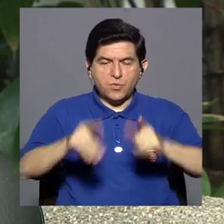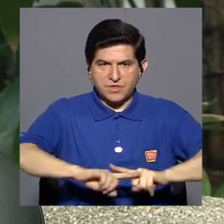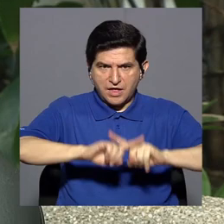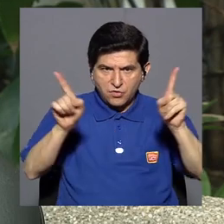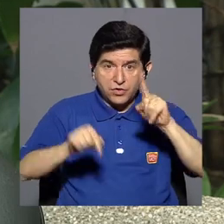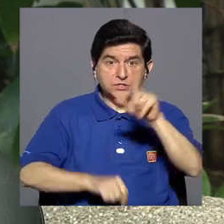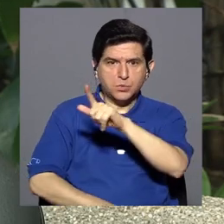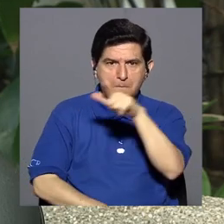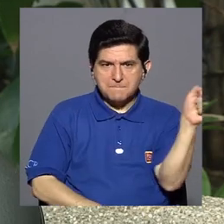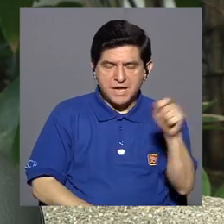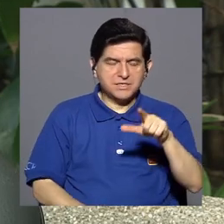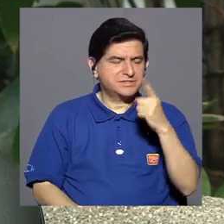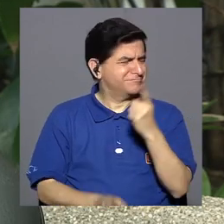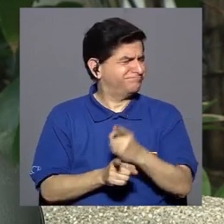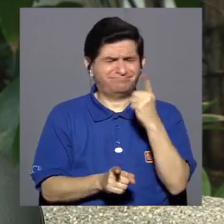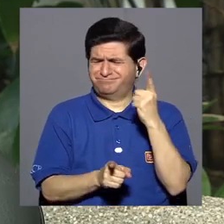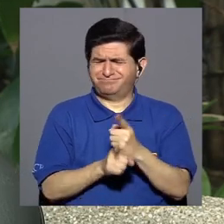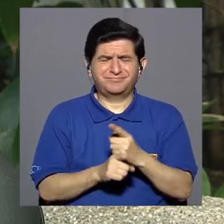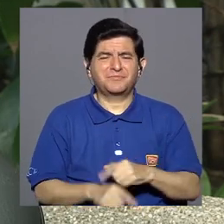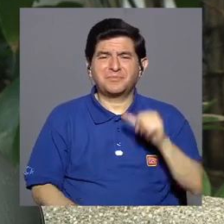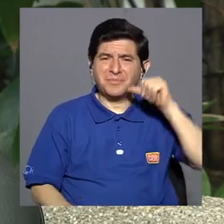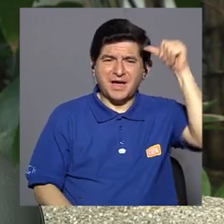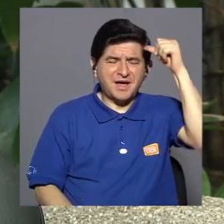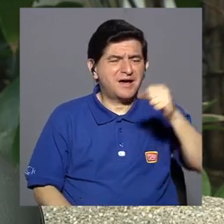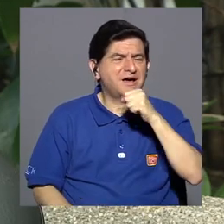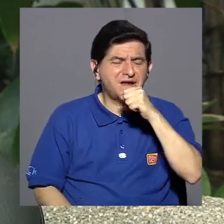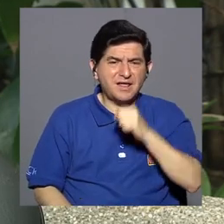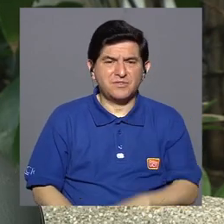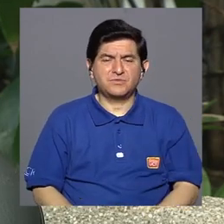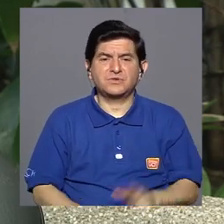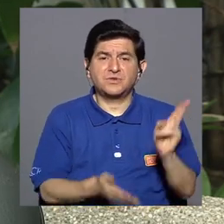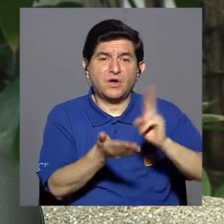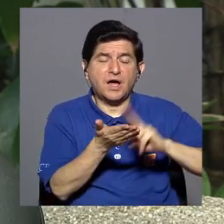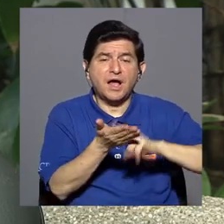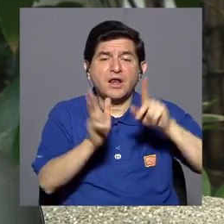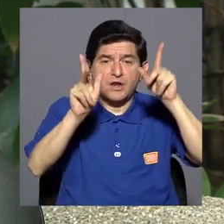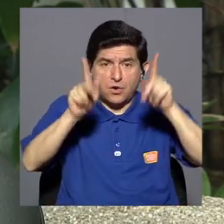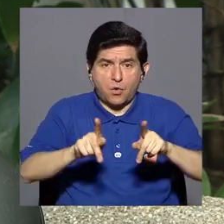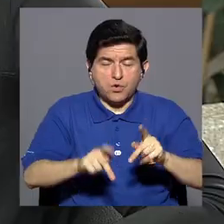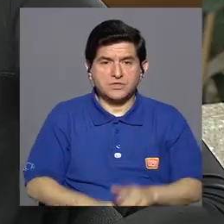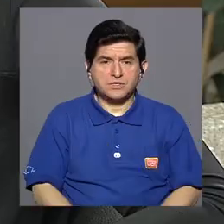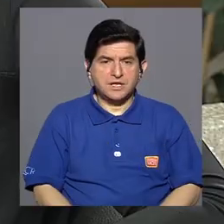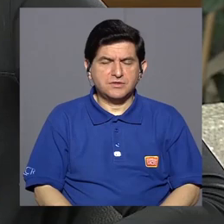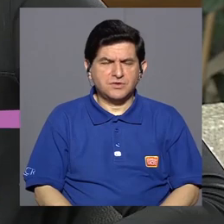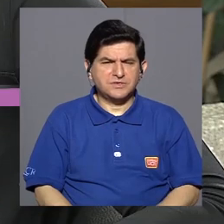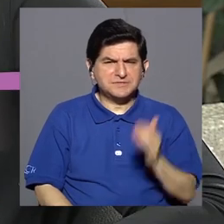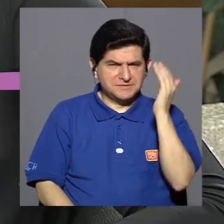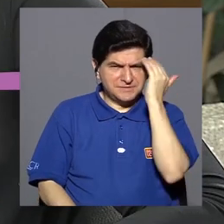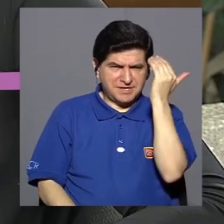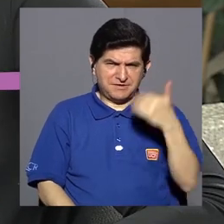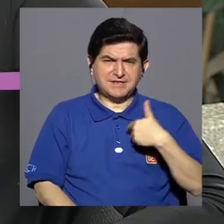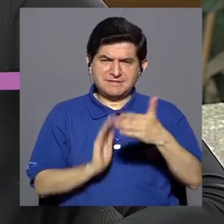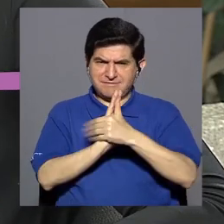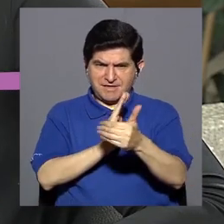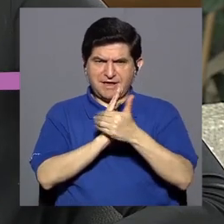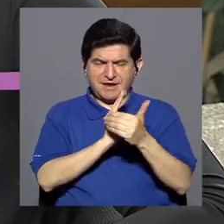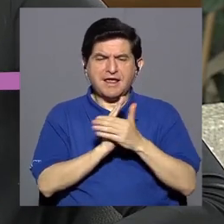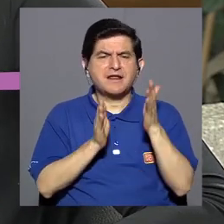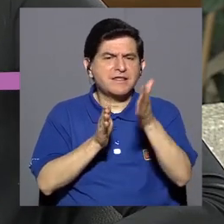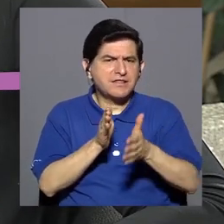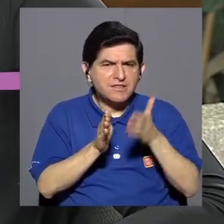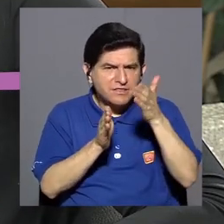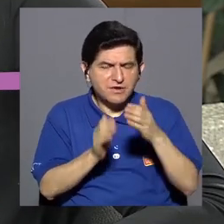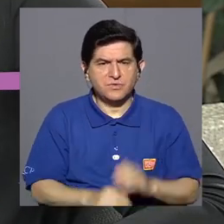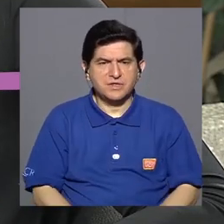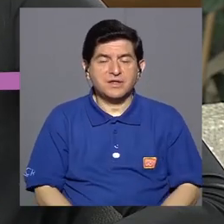terriblemente inadecuado para el adulto mayor cuando van a contratar a alguien que se exerciore, que tenga la capacidad de